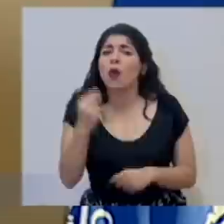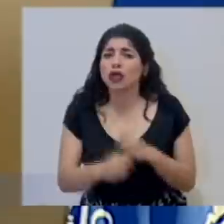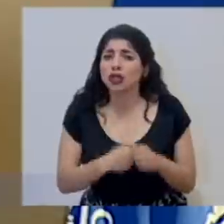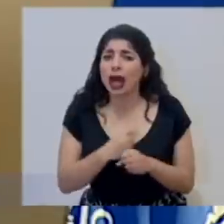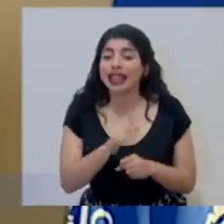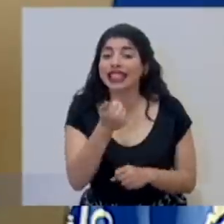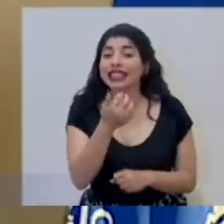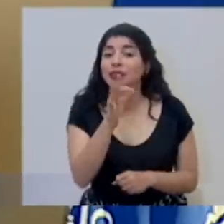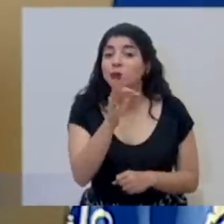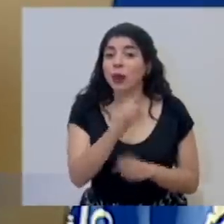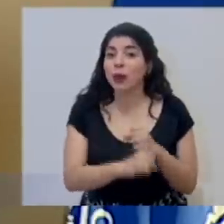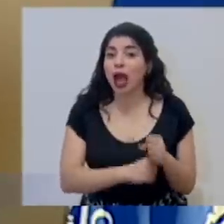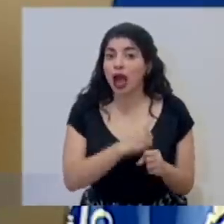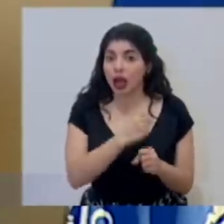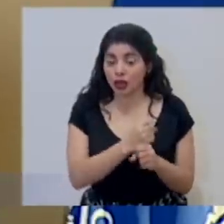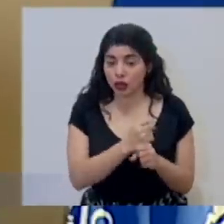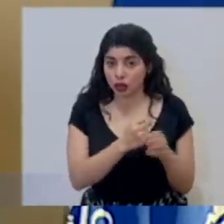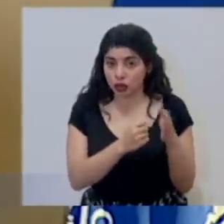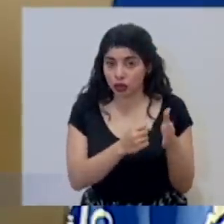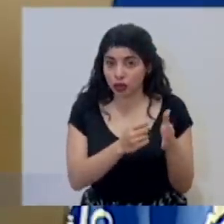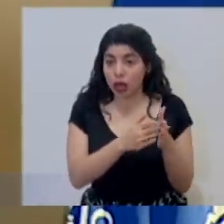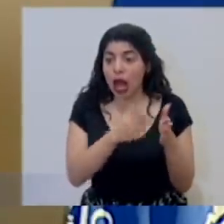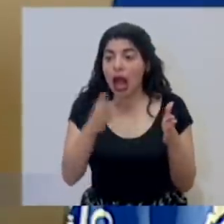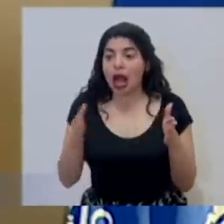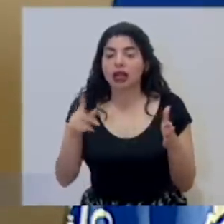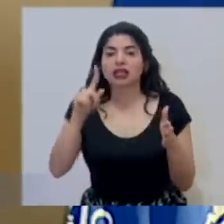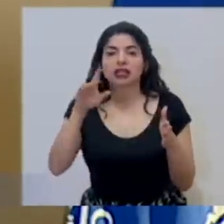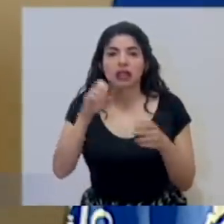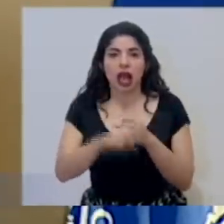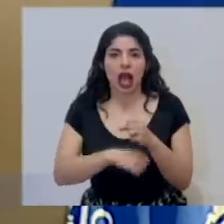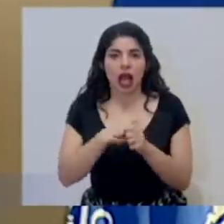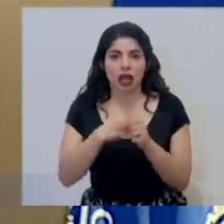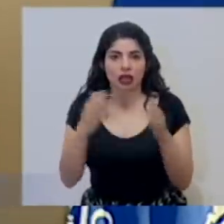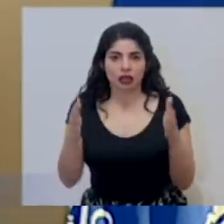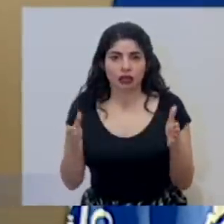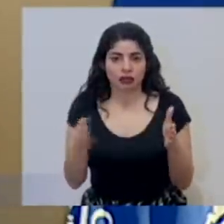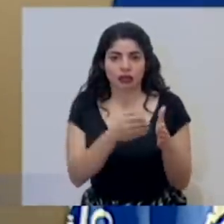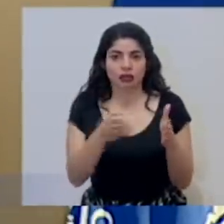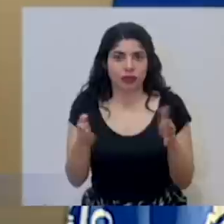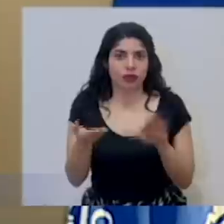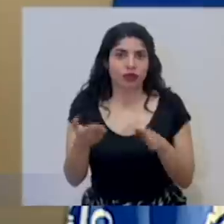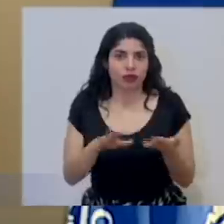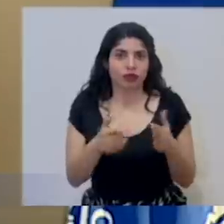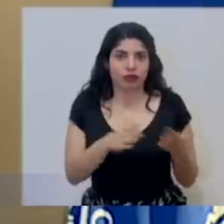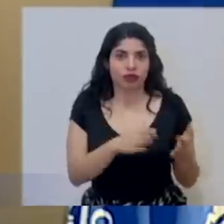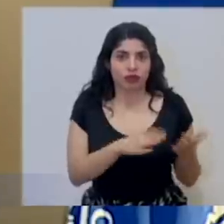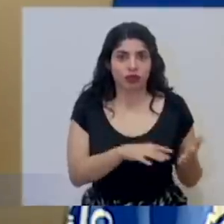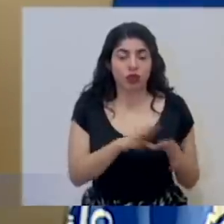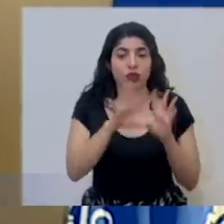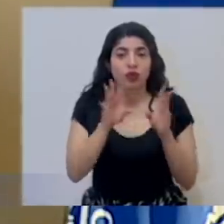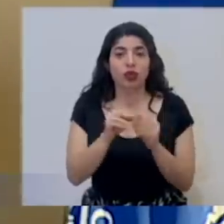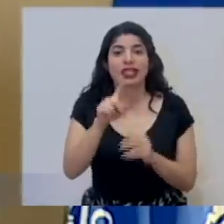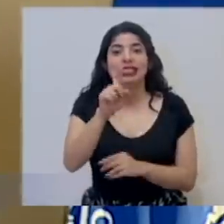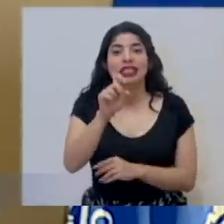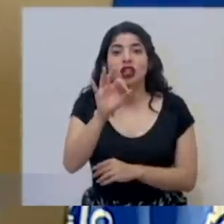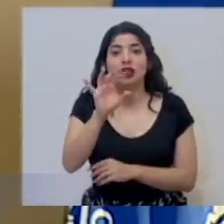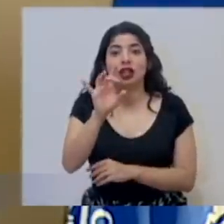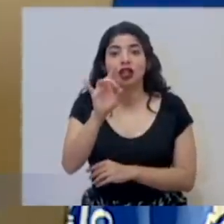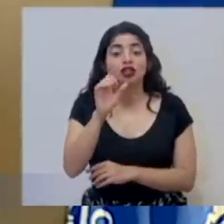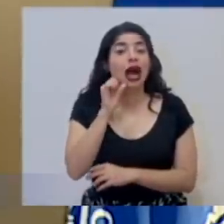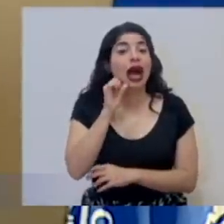como 19 años a 100 años que han fallecido. Son 198